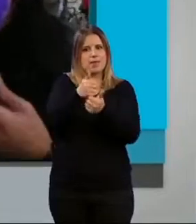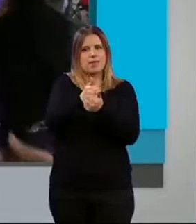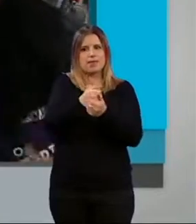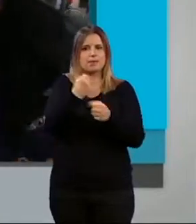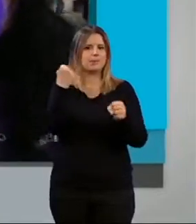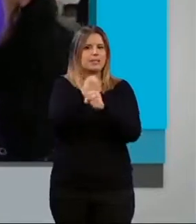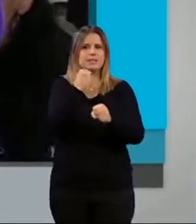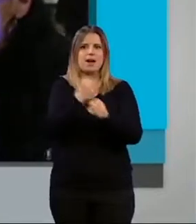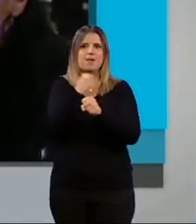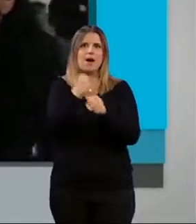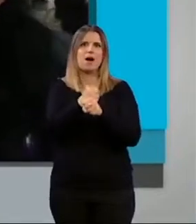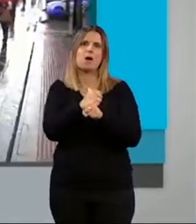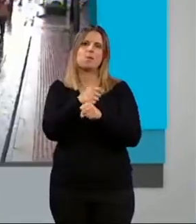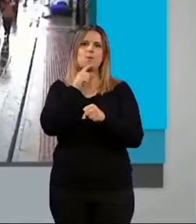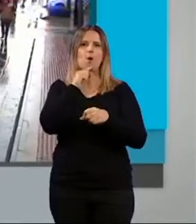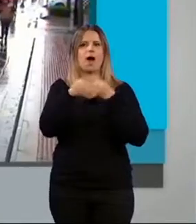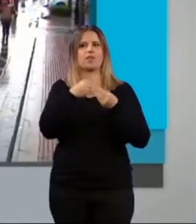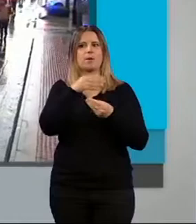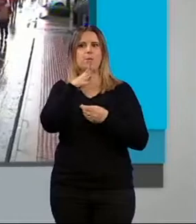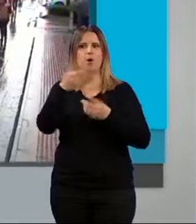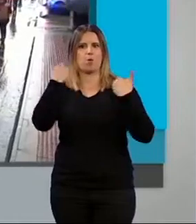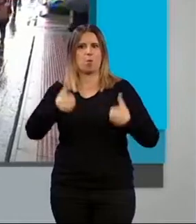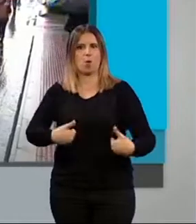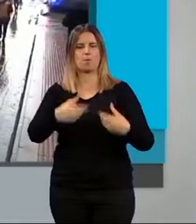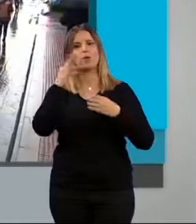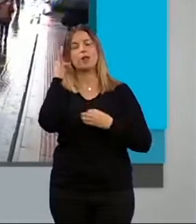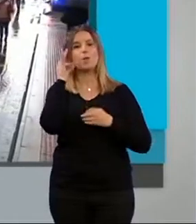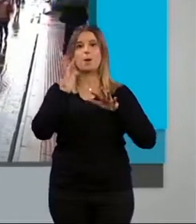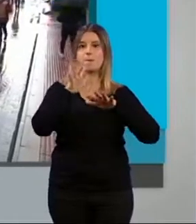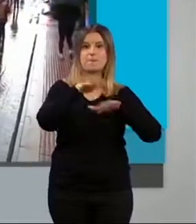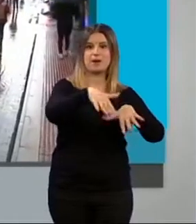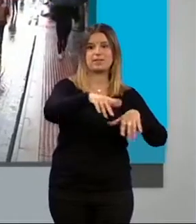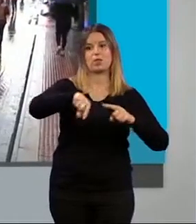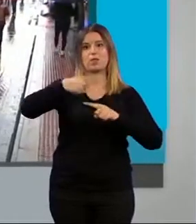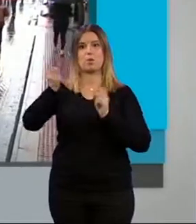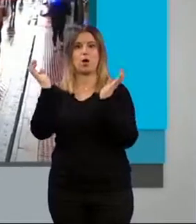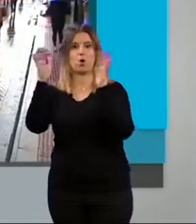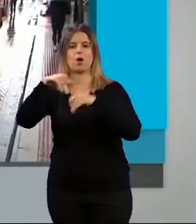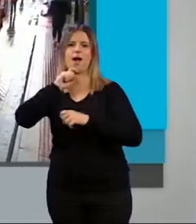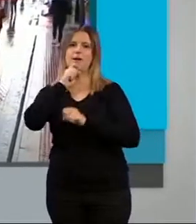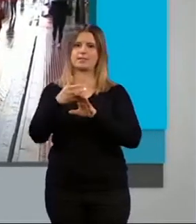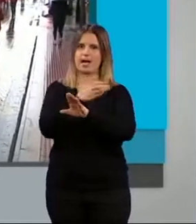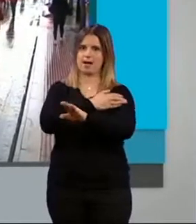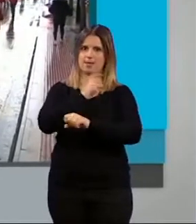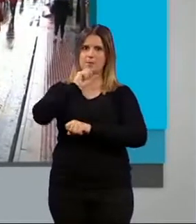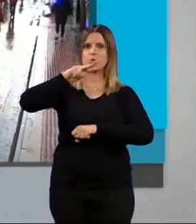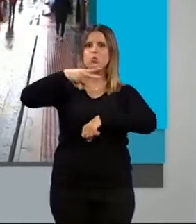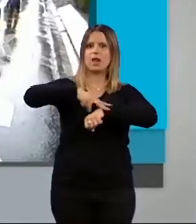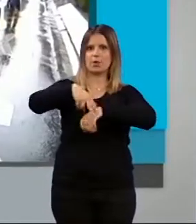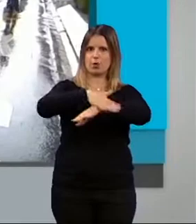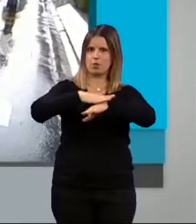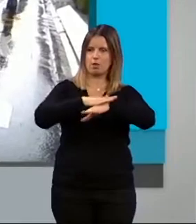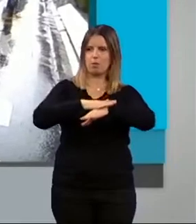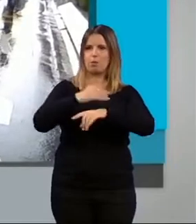construyen sobre el cuerpo de las mujeres. La manifestación y posterior concentración fue comunicada a la subdelegación del gobierno en Granada sin que les